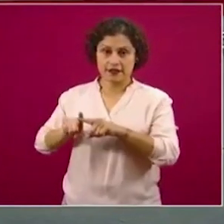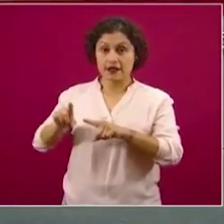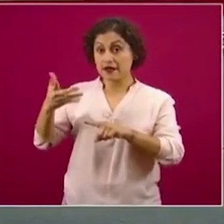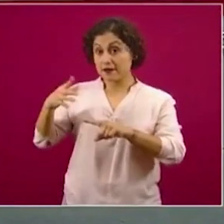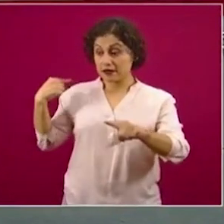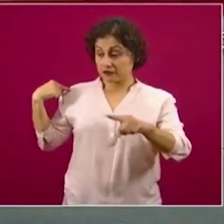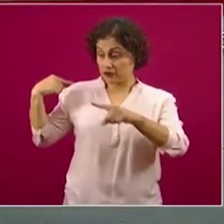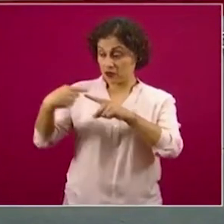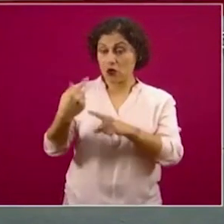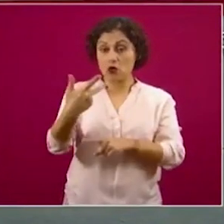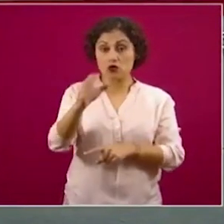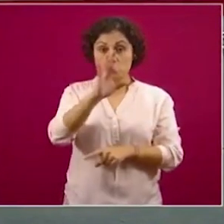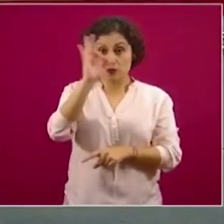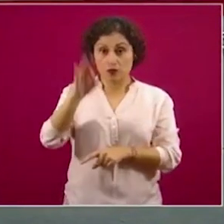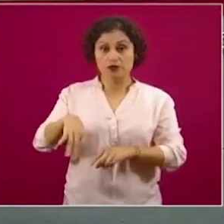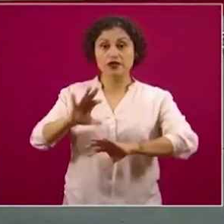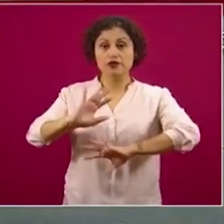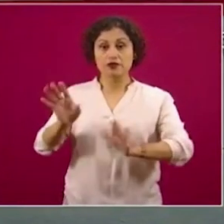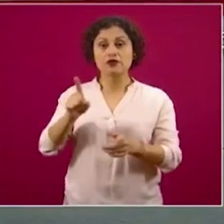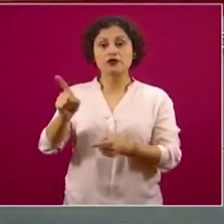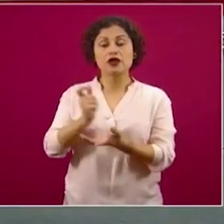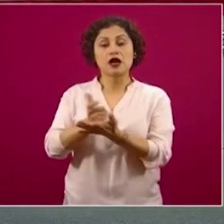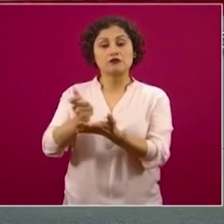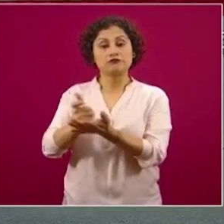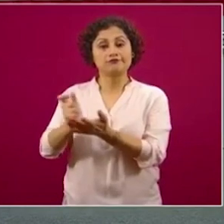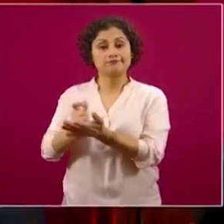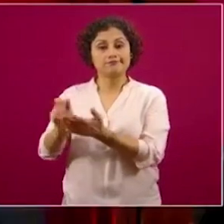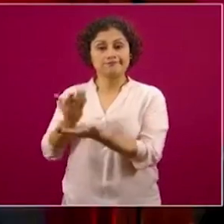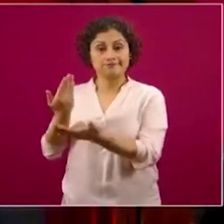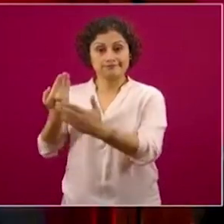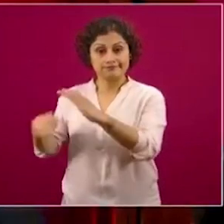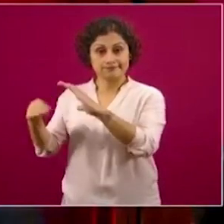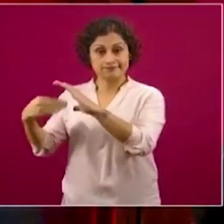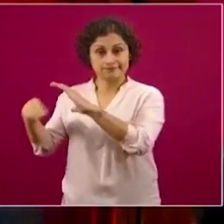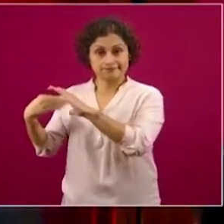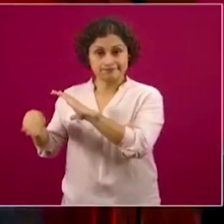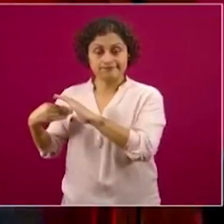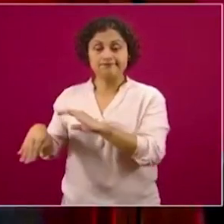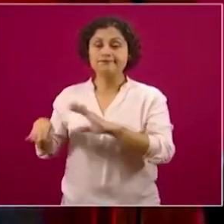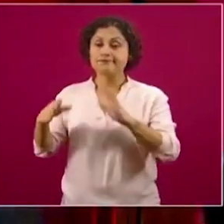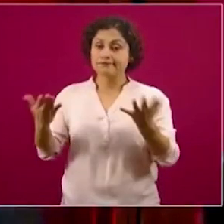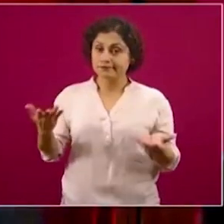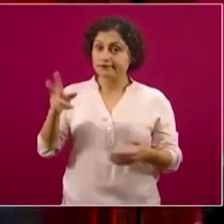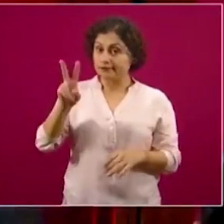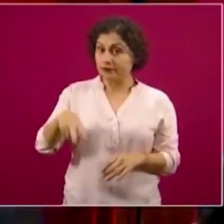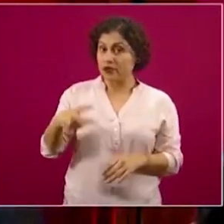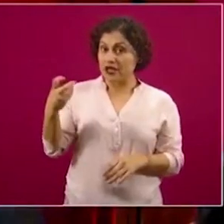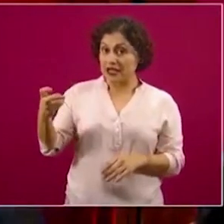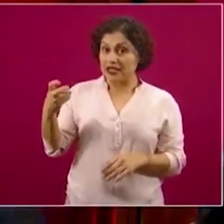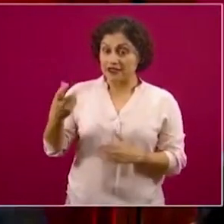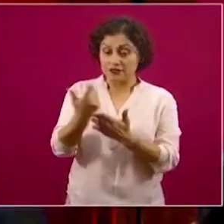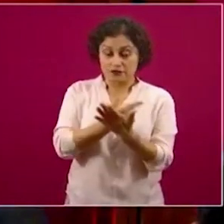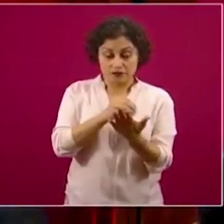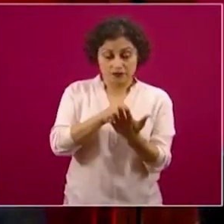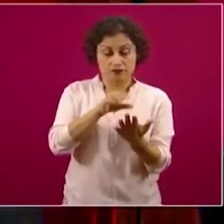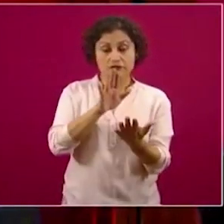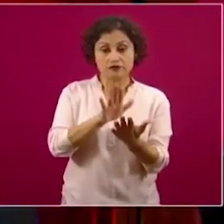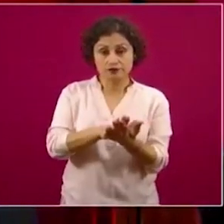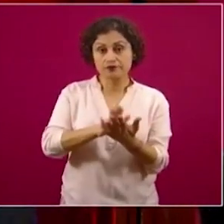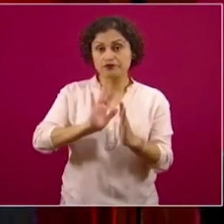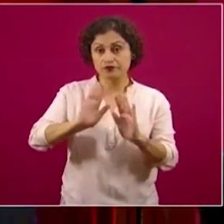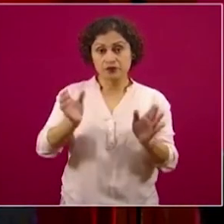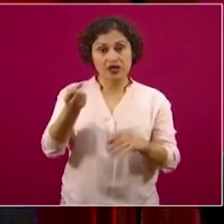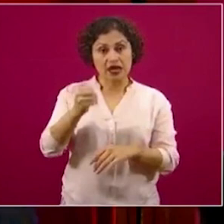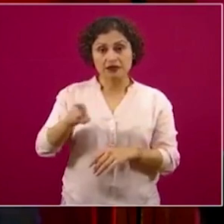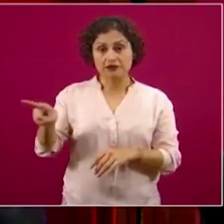ya se pagaron. Desde luego que son pocos los 217 créditos, es lo que nos ha arrojado la plataforma.